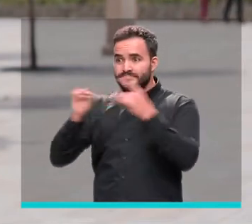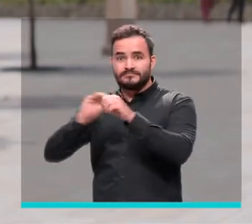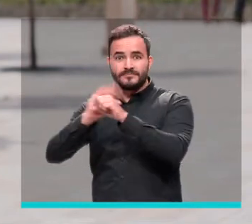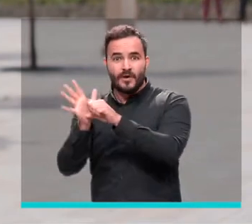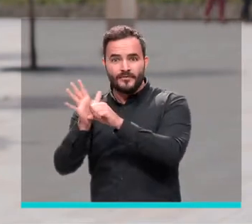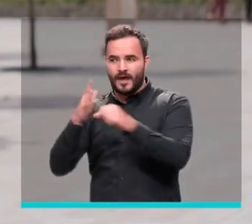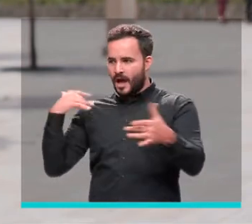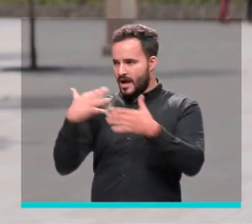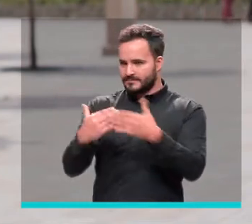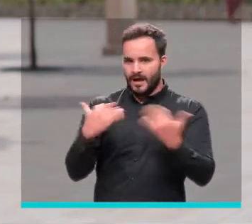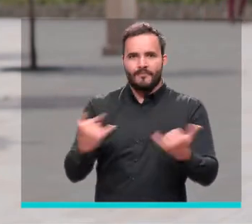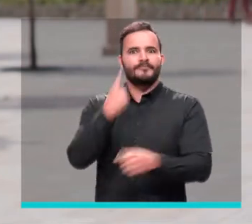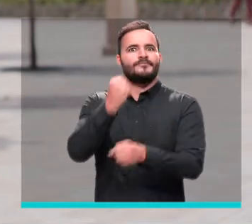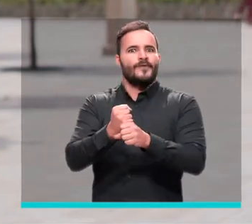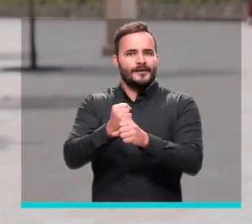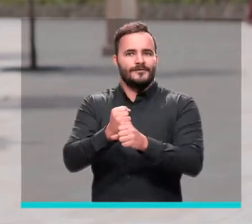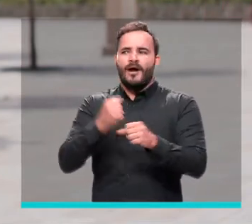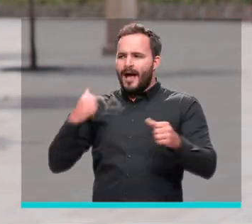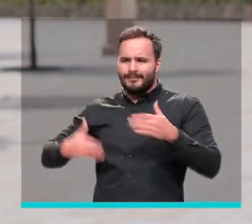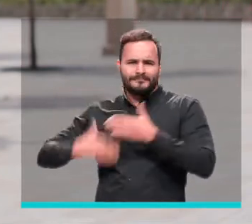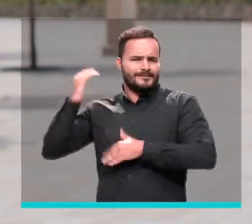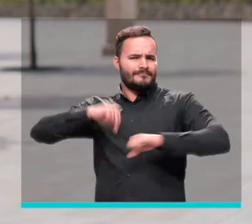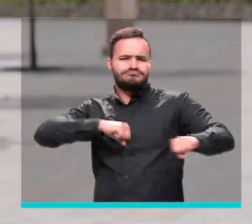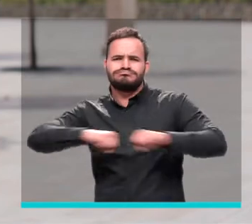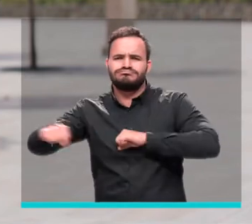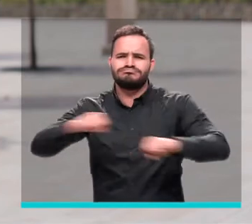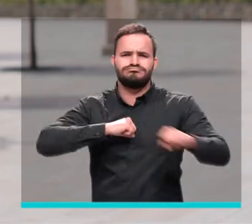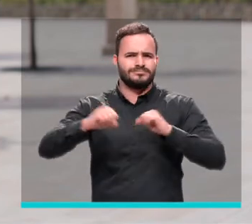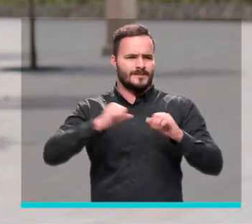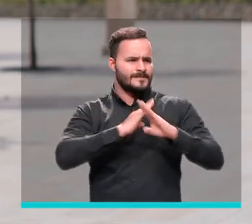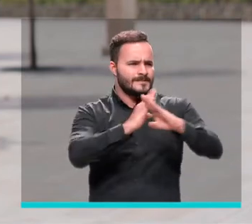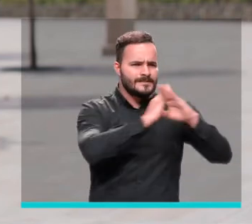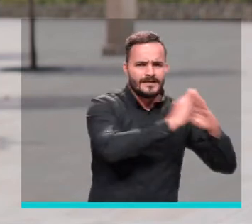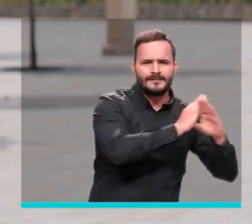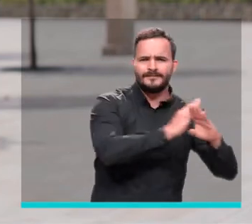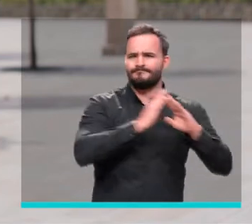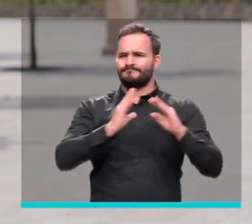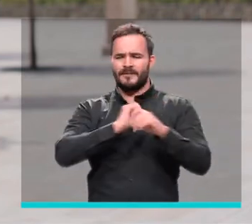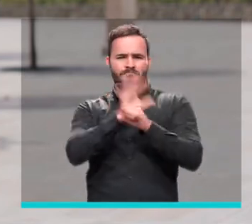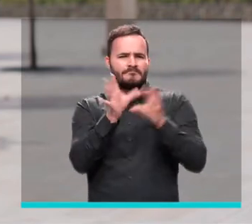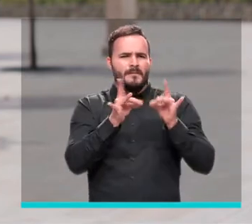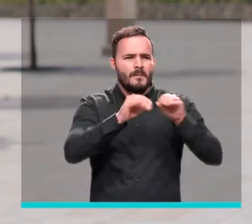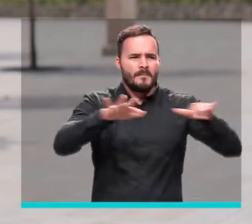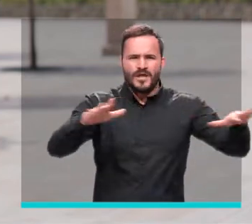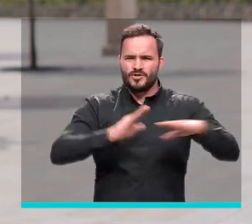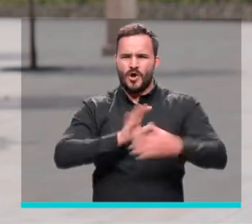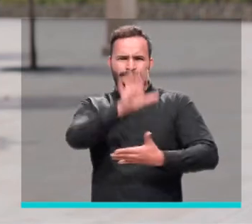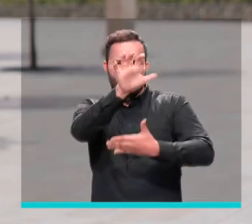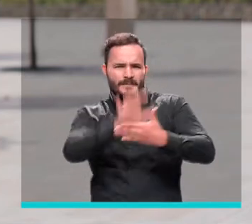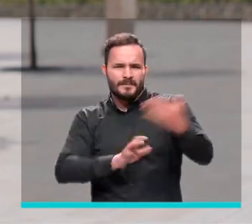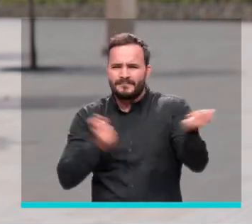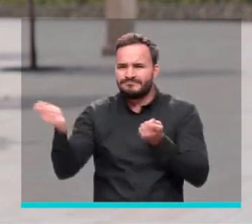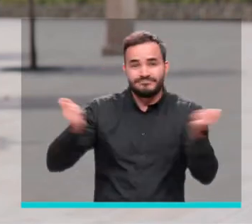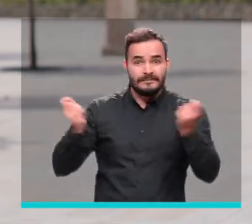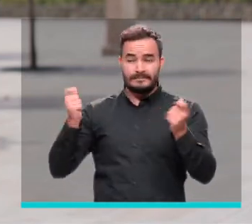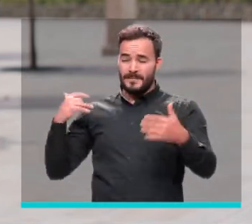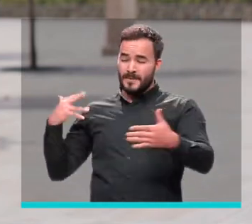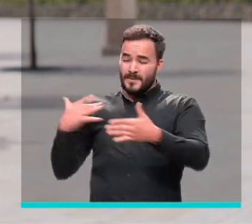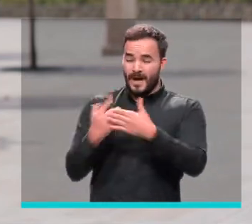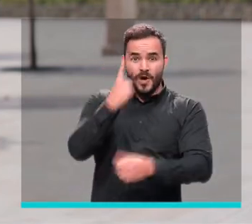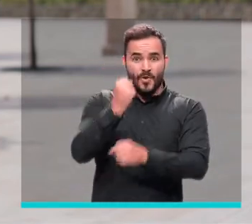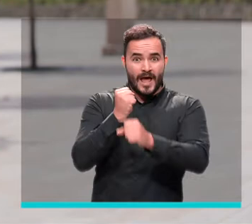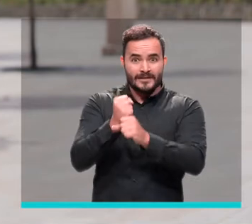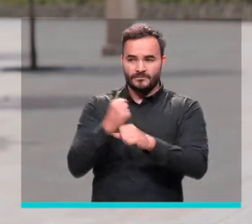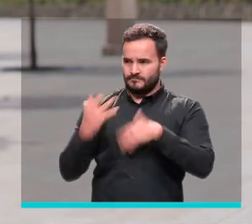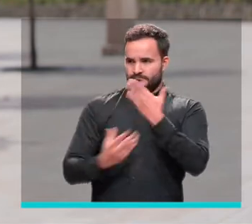activación de plan de mitigación, contención y atención para contrarrestar la pandemia. Pues hoy ese plan ha dado sus frutos al punto